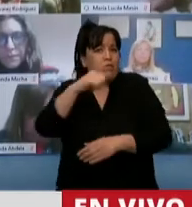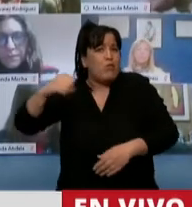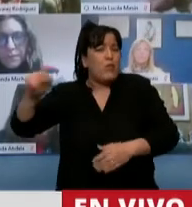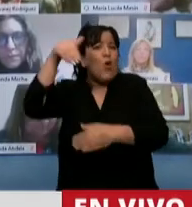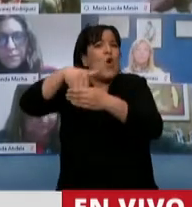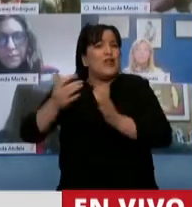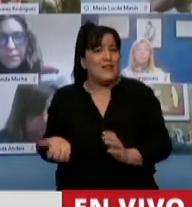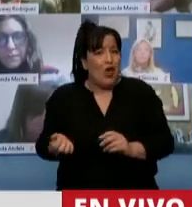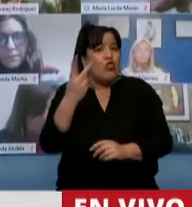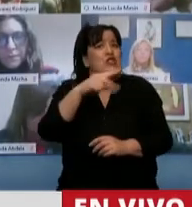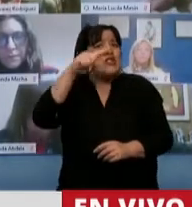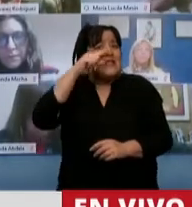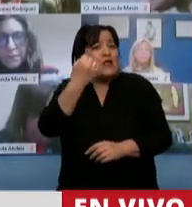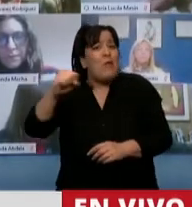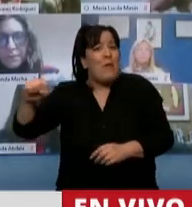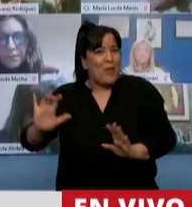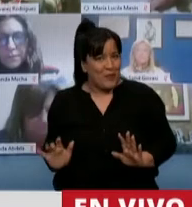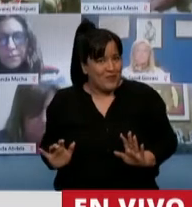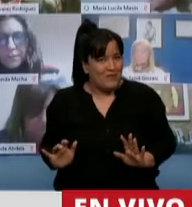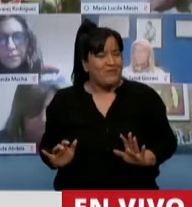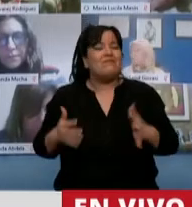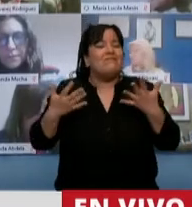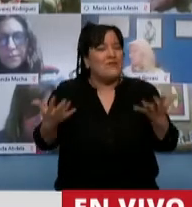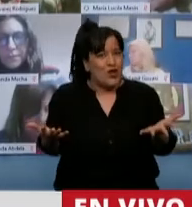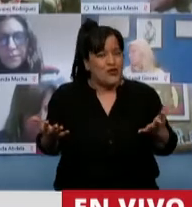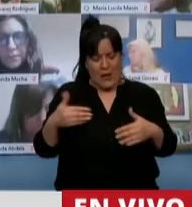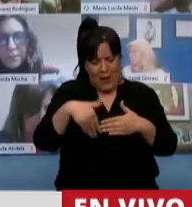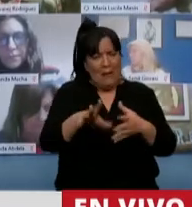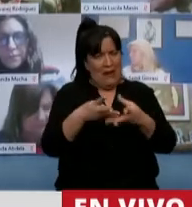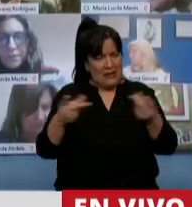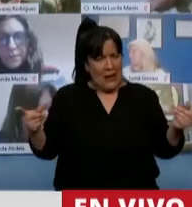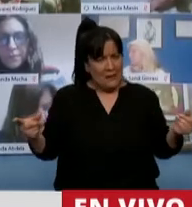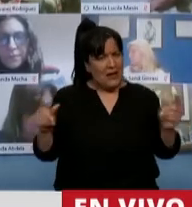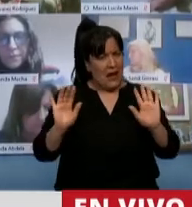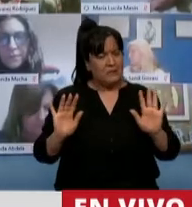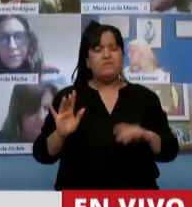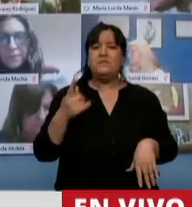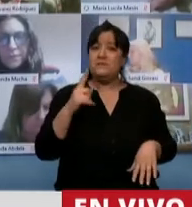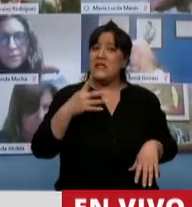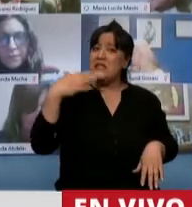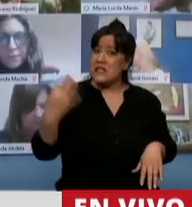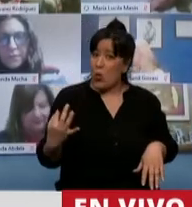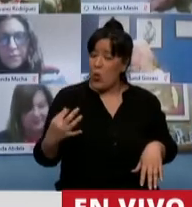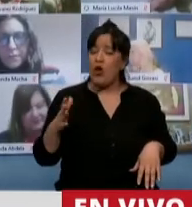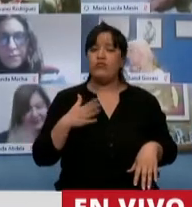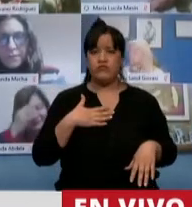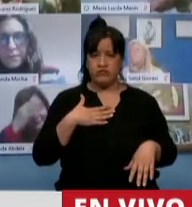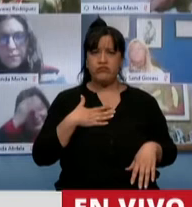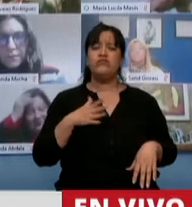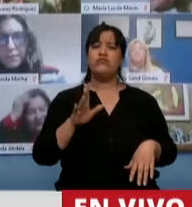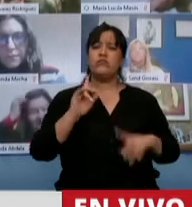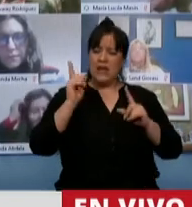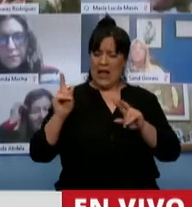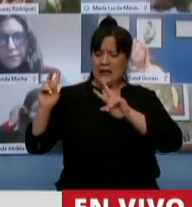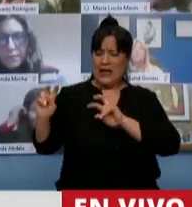las votaciones. Por eso, señor presidente, para ir terminando y seguramente ir pasando